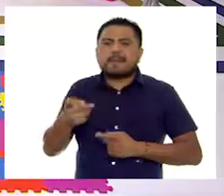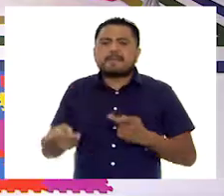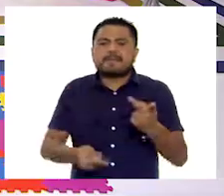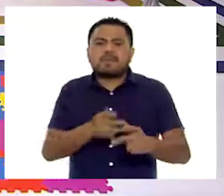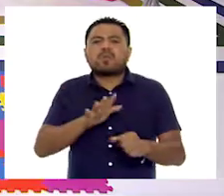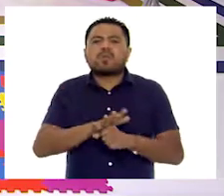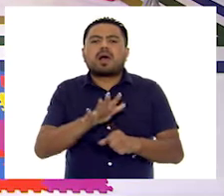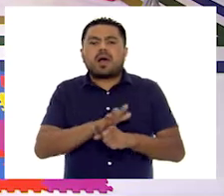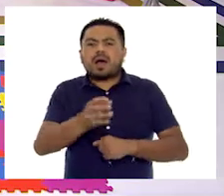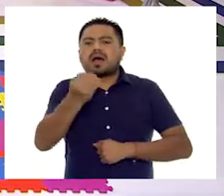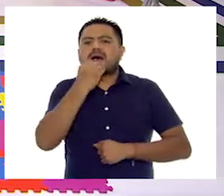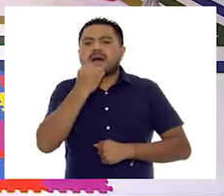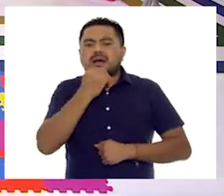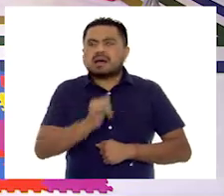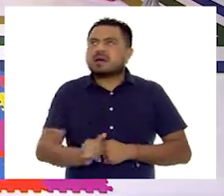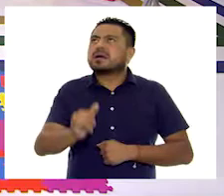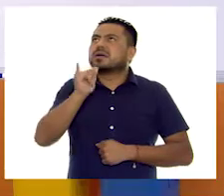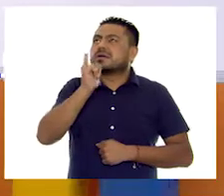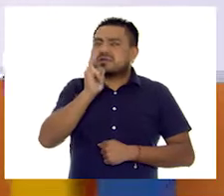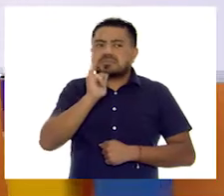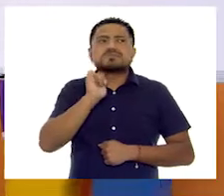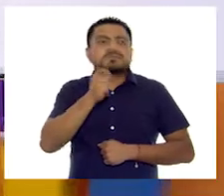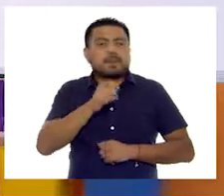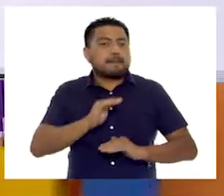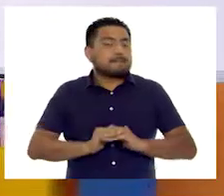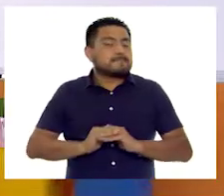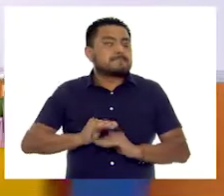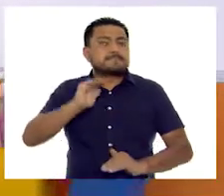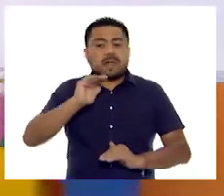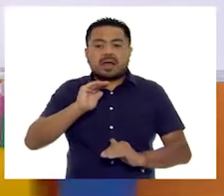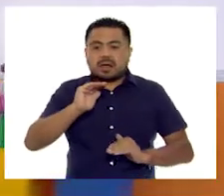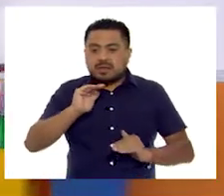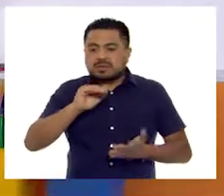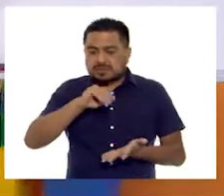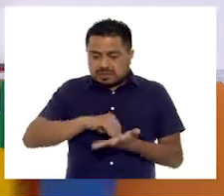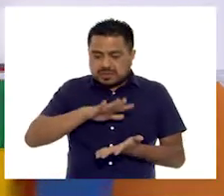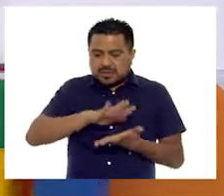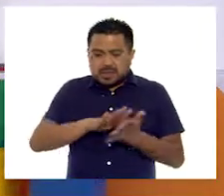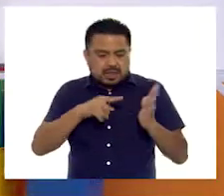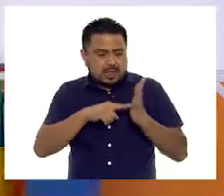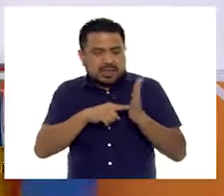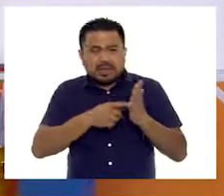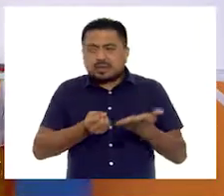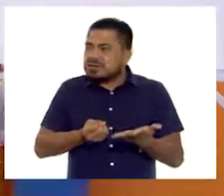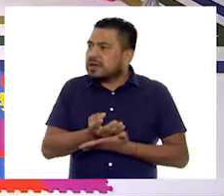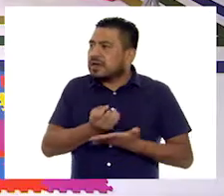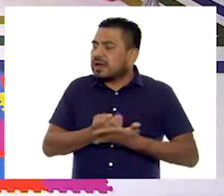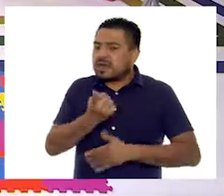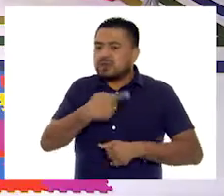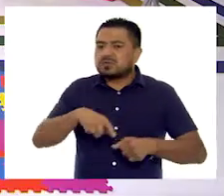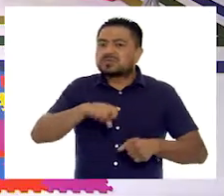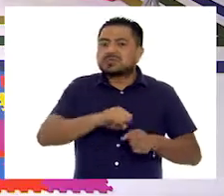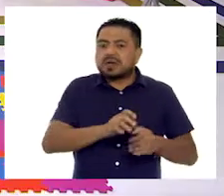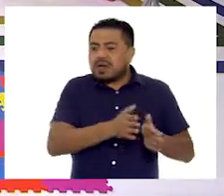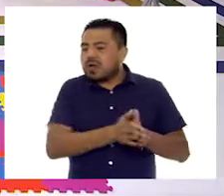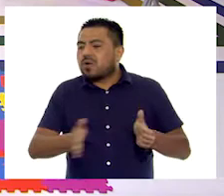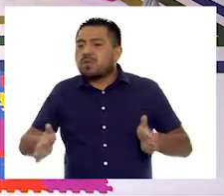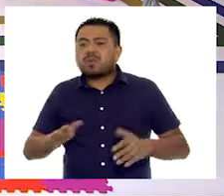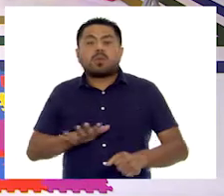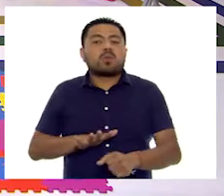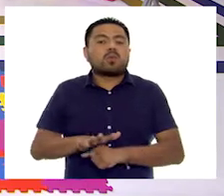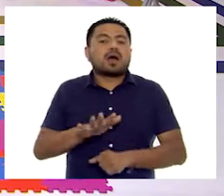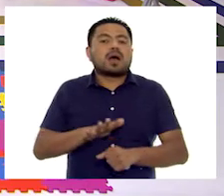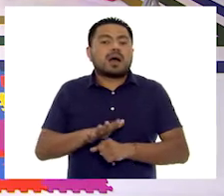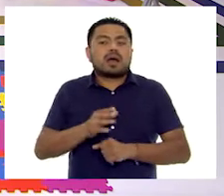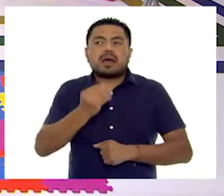¿qué alimento y qué bebidas se consumían más durante el recreo de la semana? ¿Y cuáles